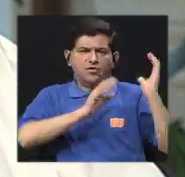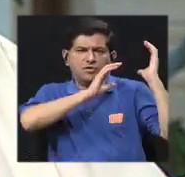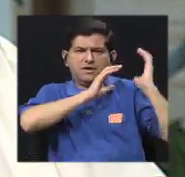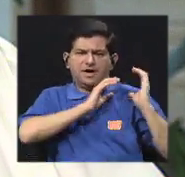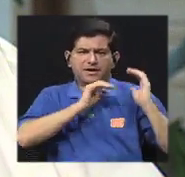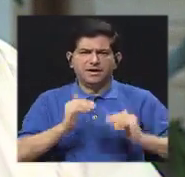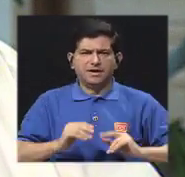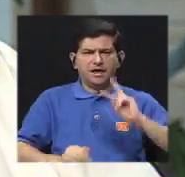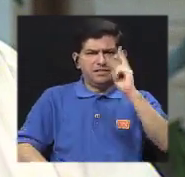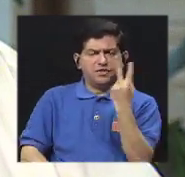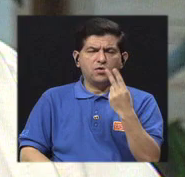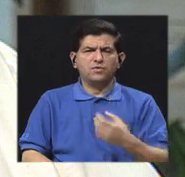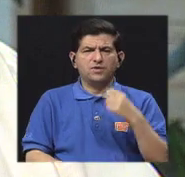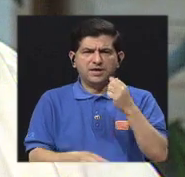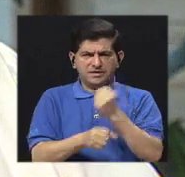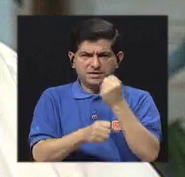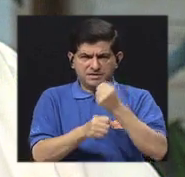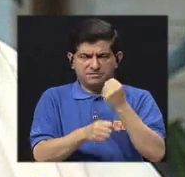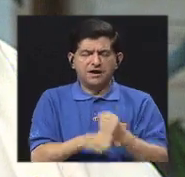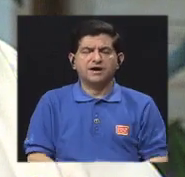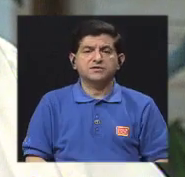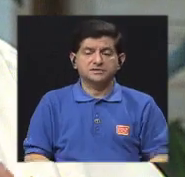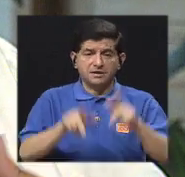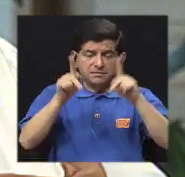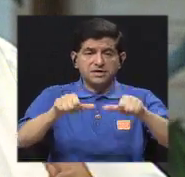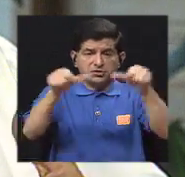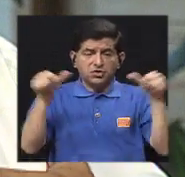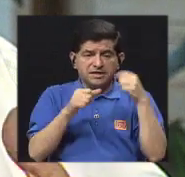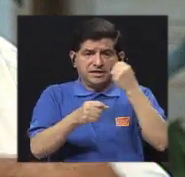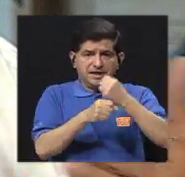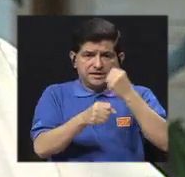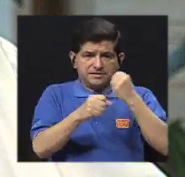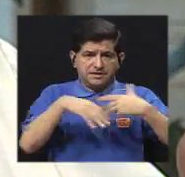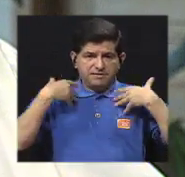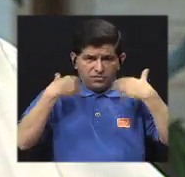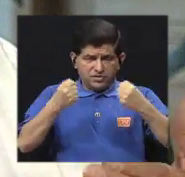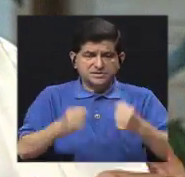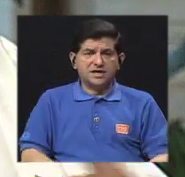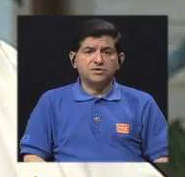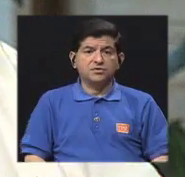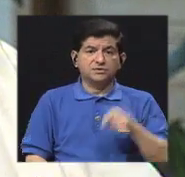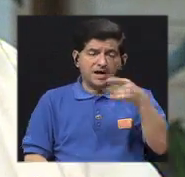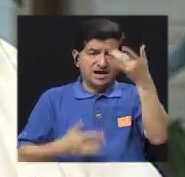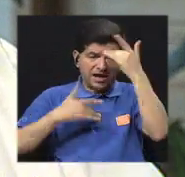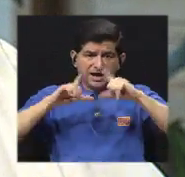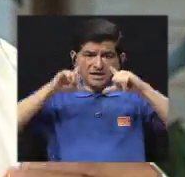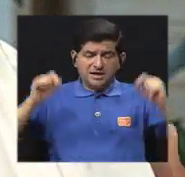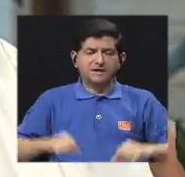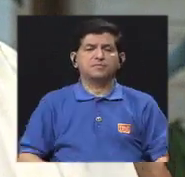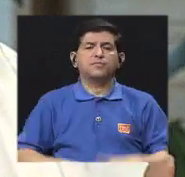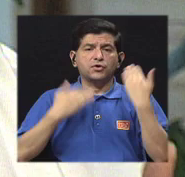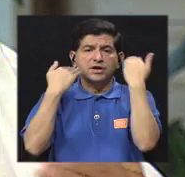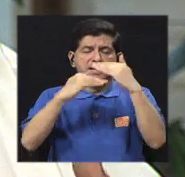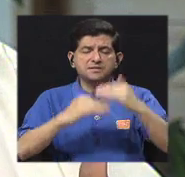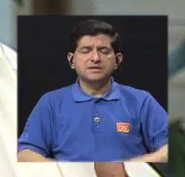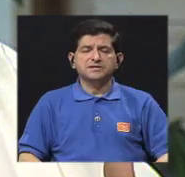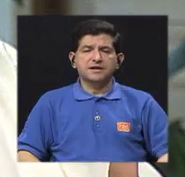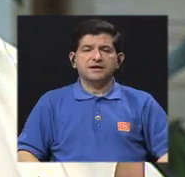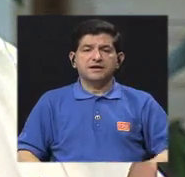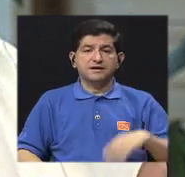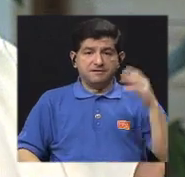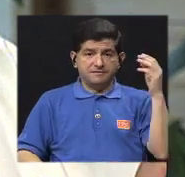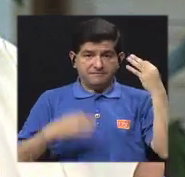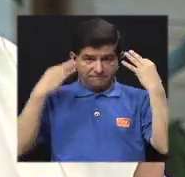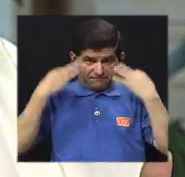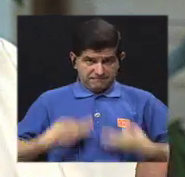sabemos que ese personal de salud es el más se incapacita y precisamente porque llega a su límite, y no solo física, sino mentalmente.